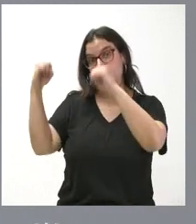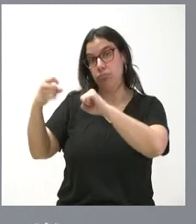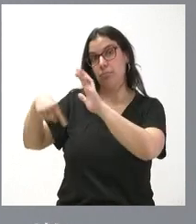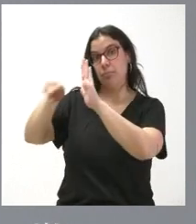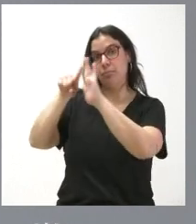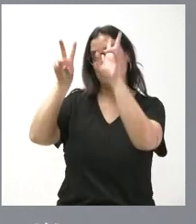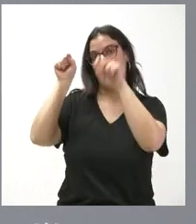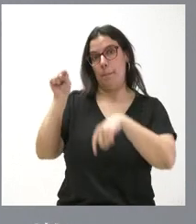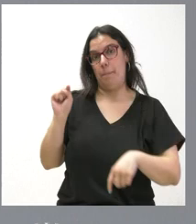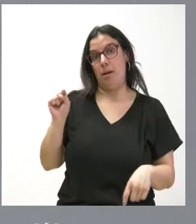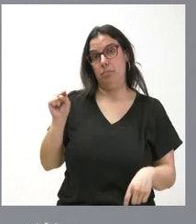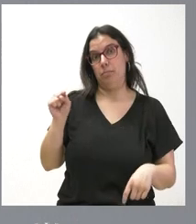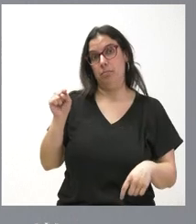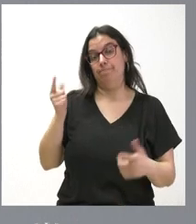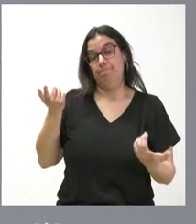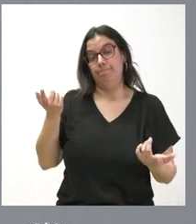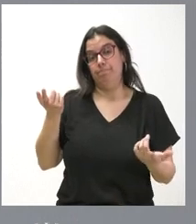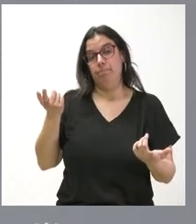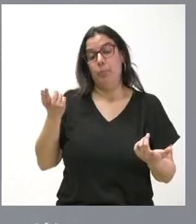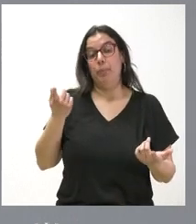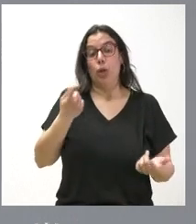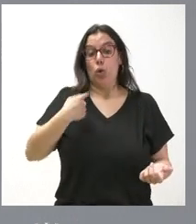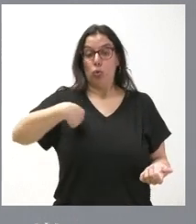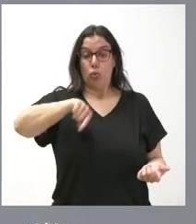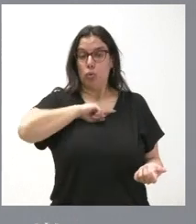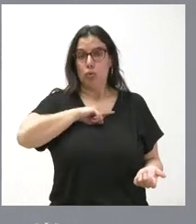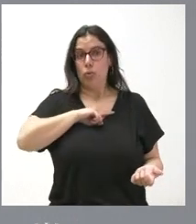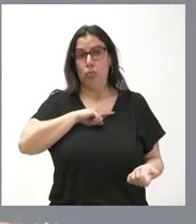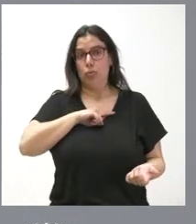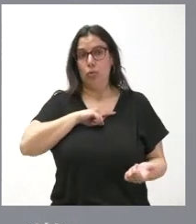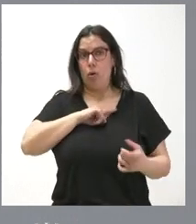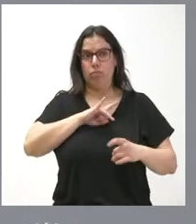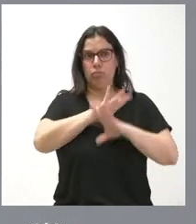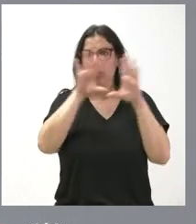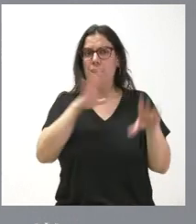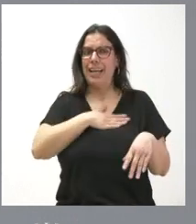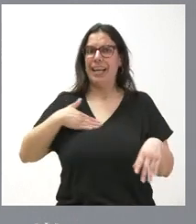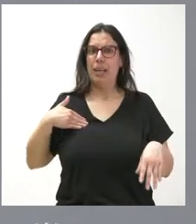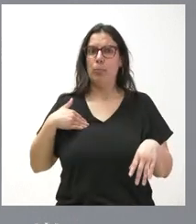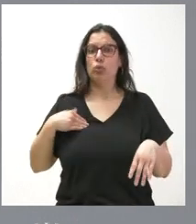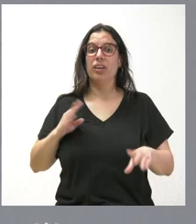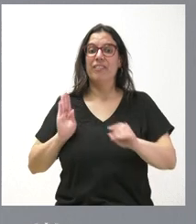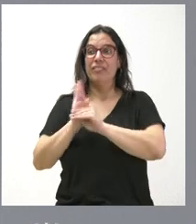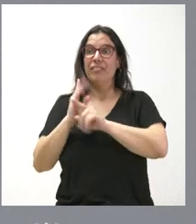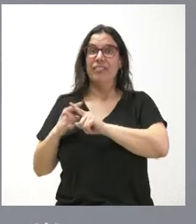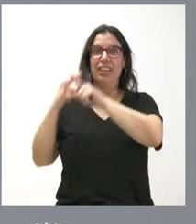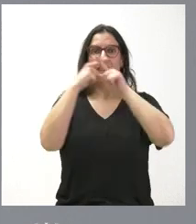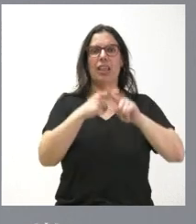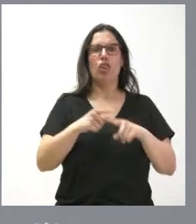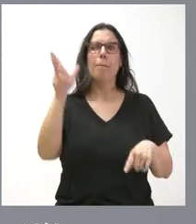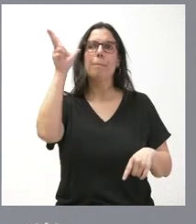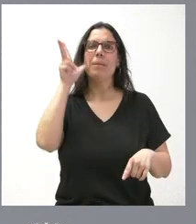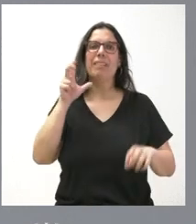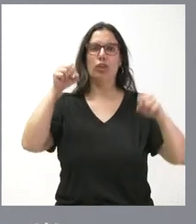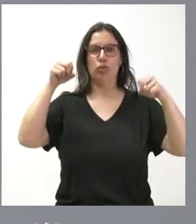cuestiones en algunos de ellos. Nosotros estamos claramente a favor de una financiación sin privilegios y, por tanto, estamos